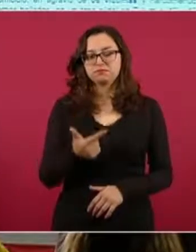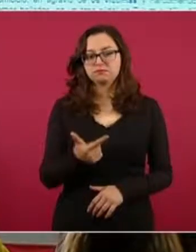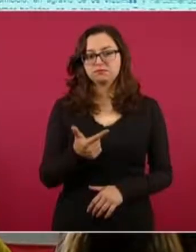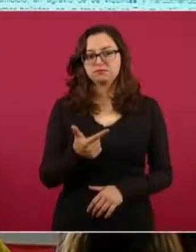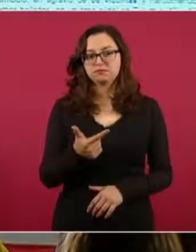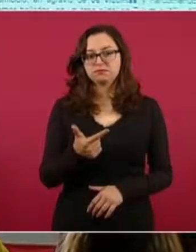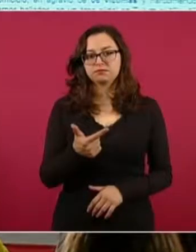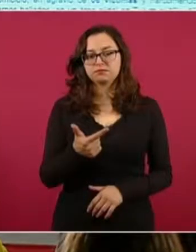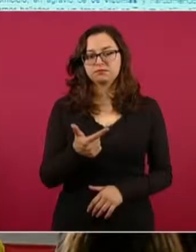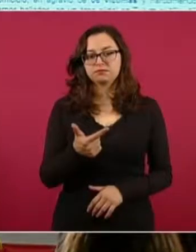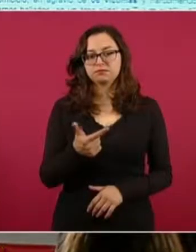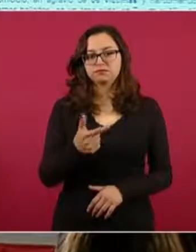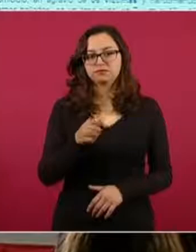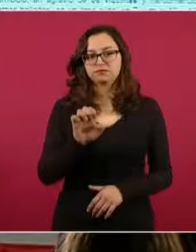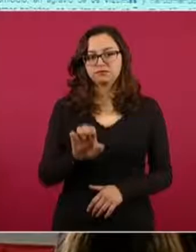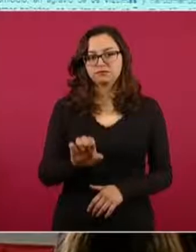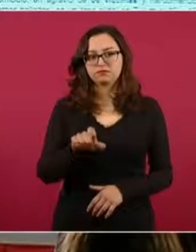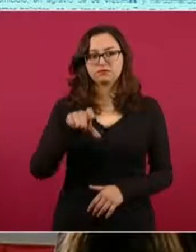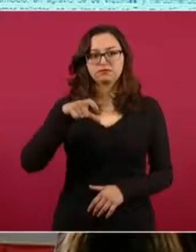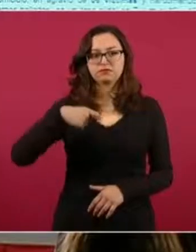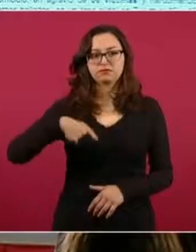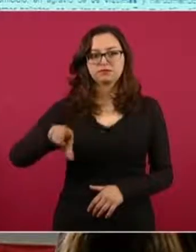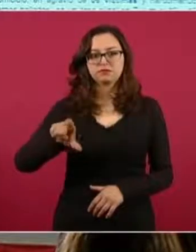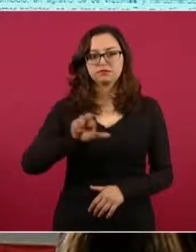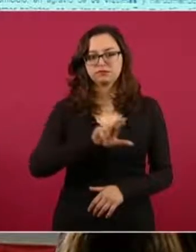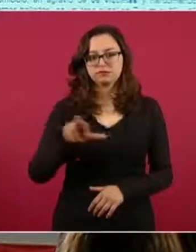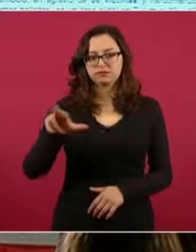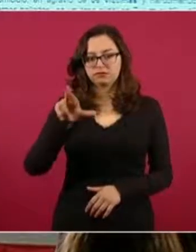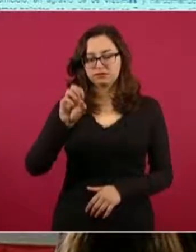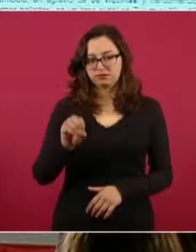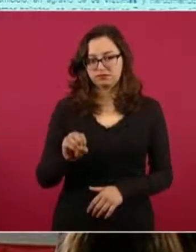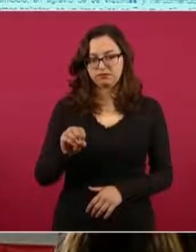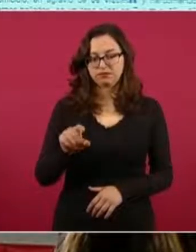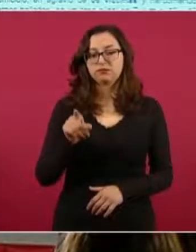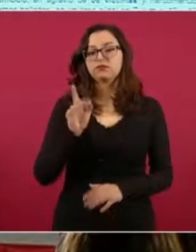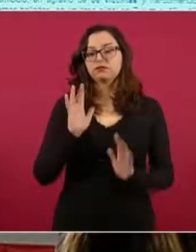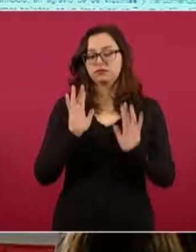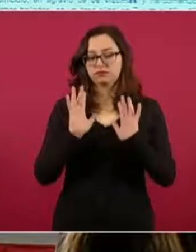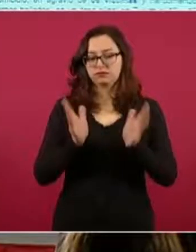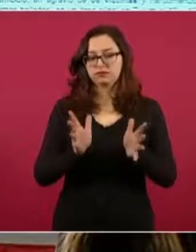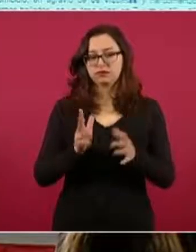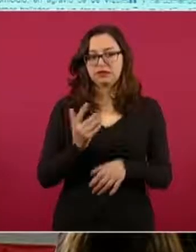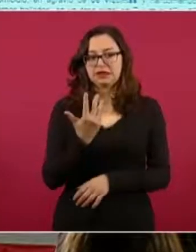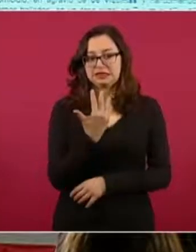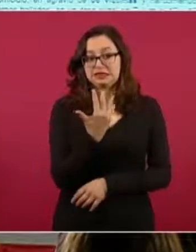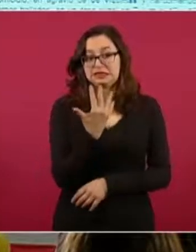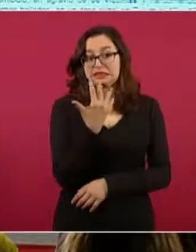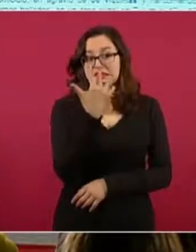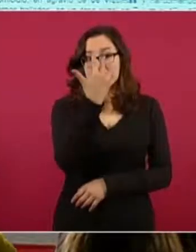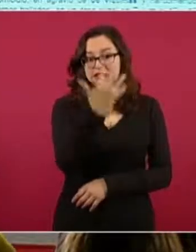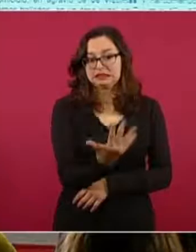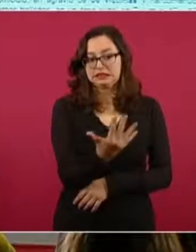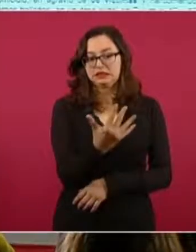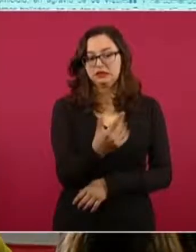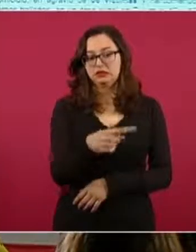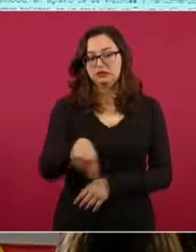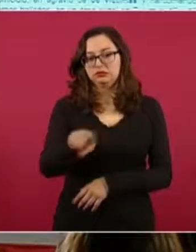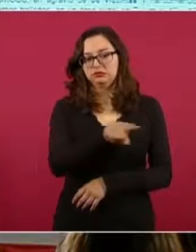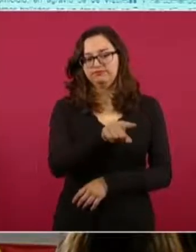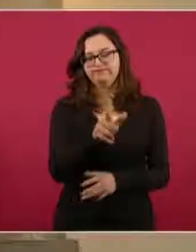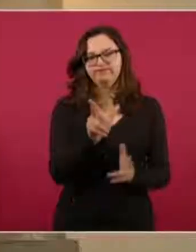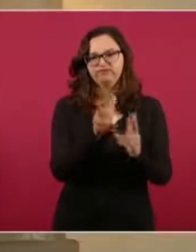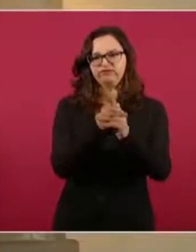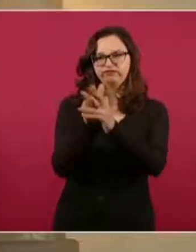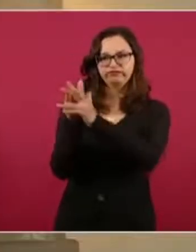de Quintana Roo, logró ejecutar órdenes de aprehensión contra cinco presuntos homicidas,